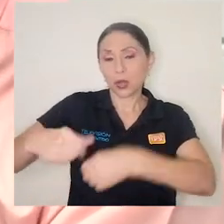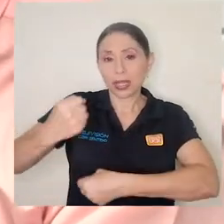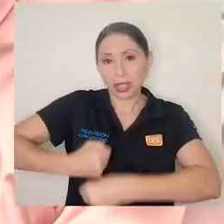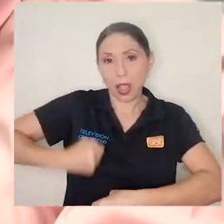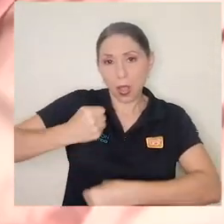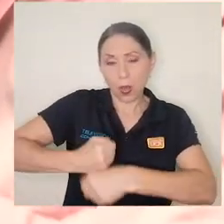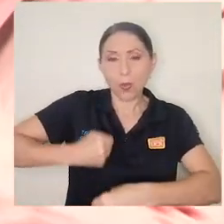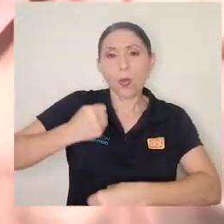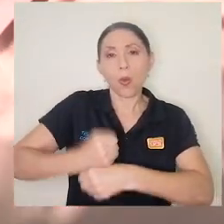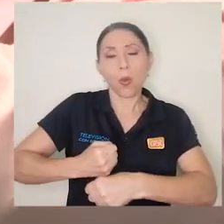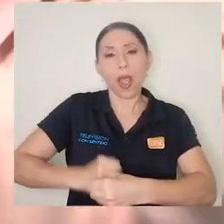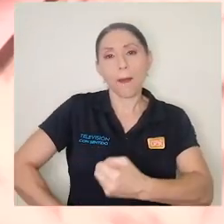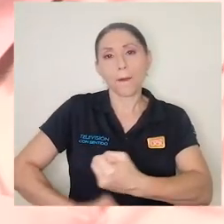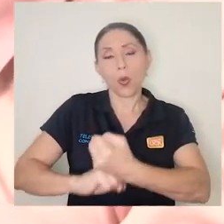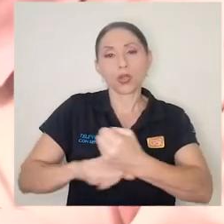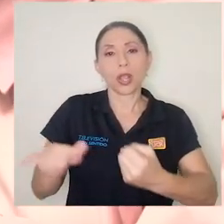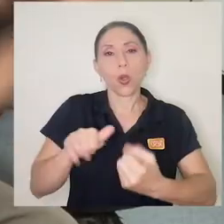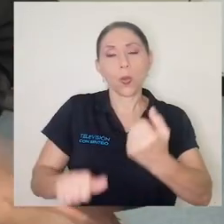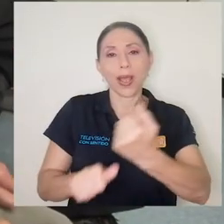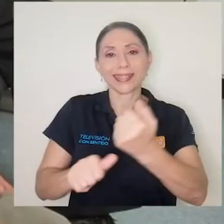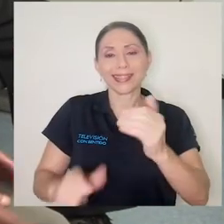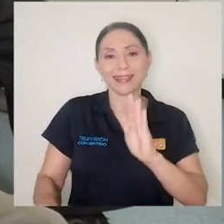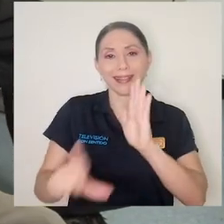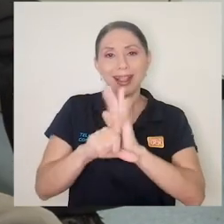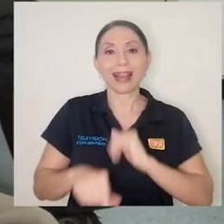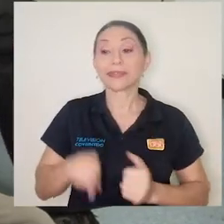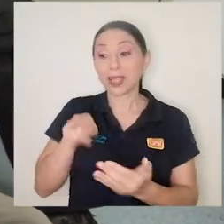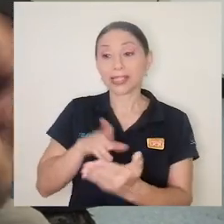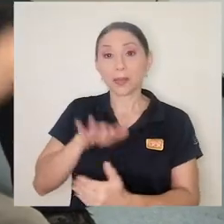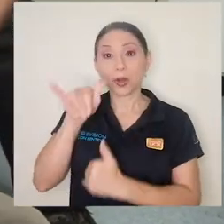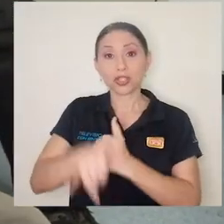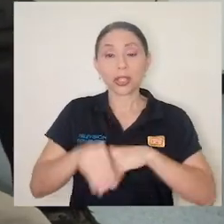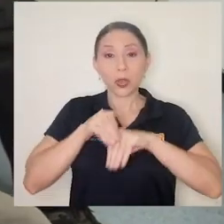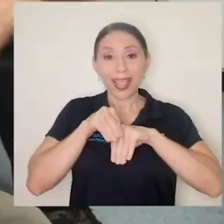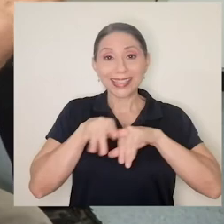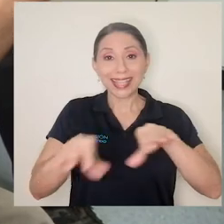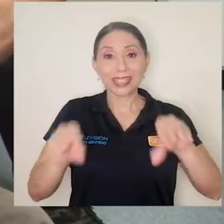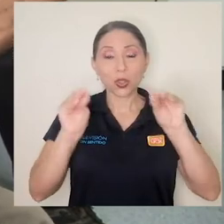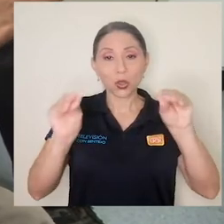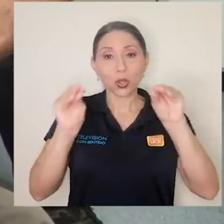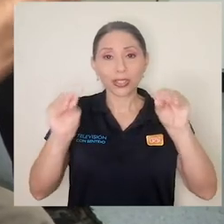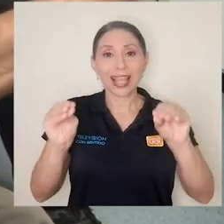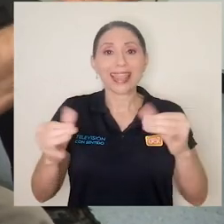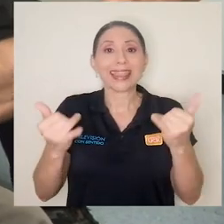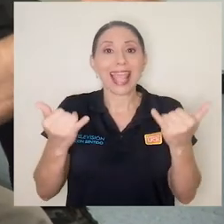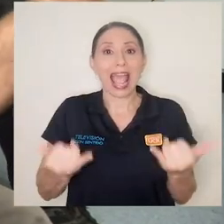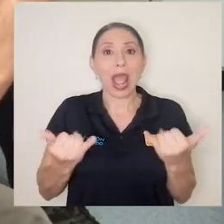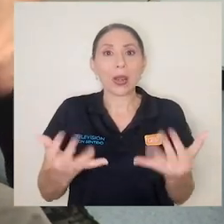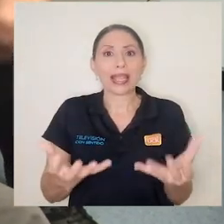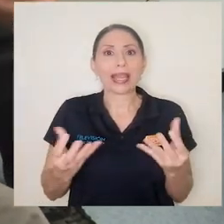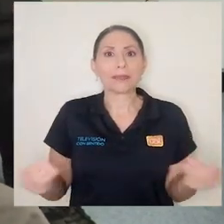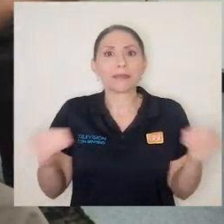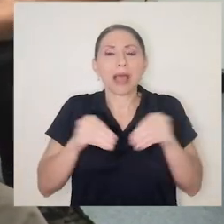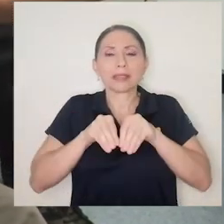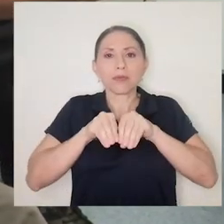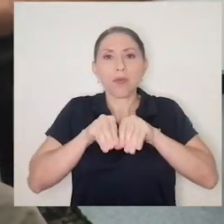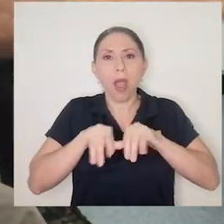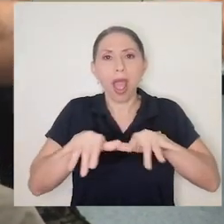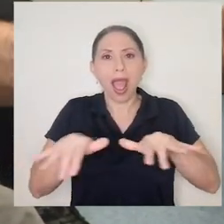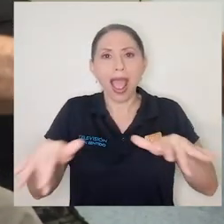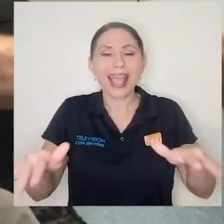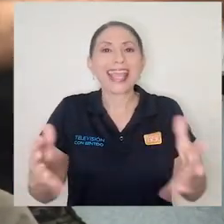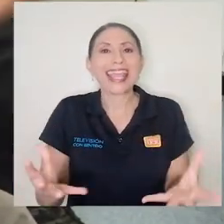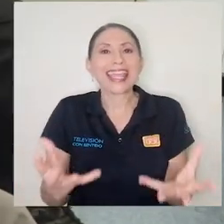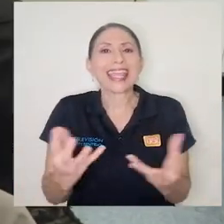de apoyo de asistentes legales. Este proyecto de extensión docente está en vías de expansión porque se